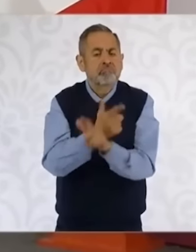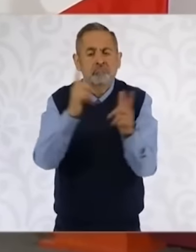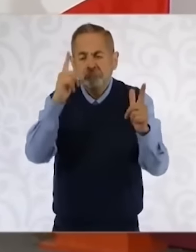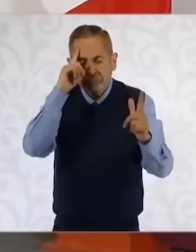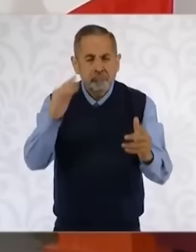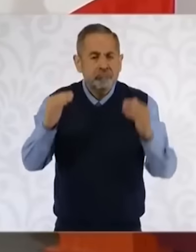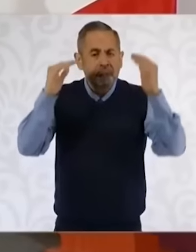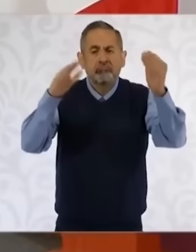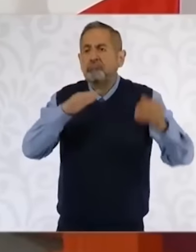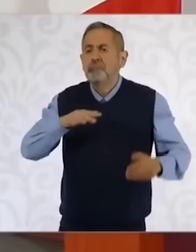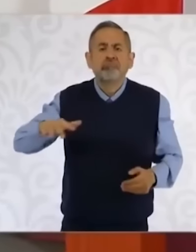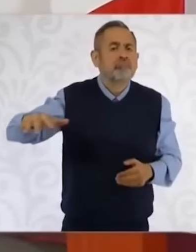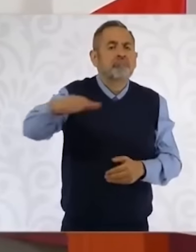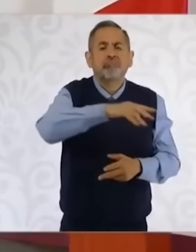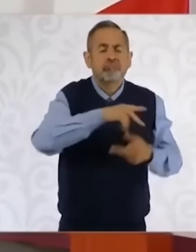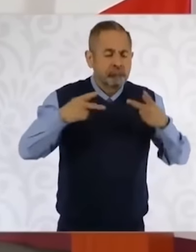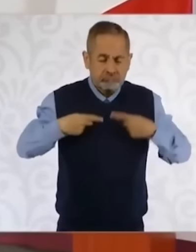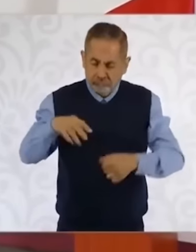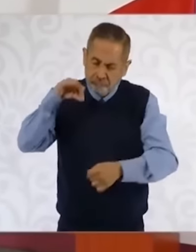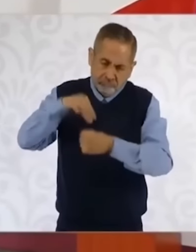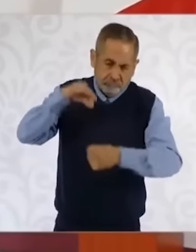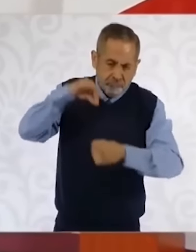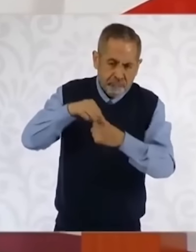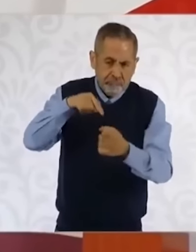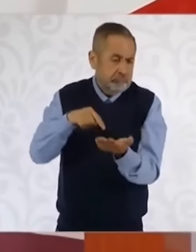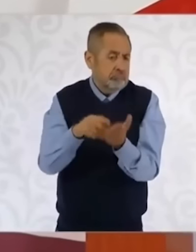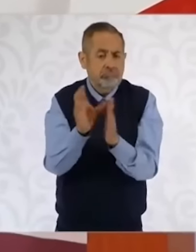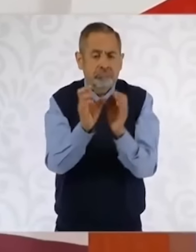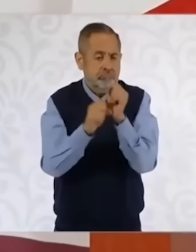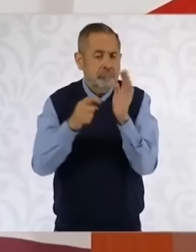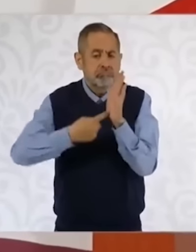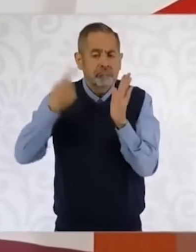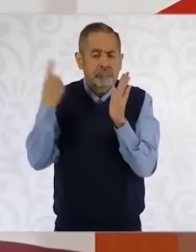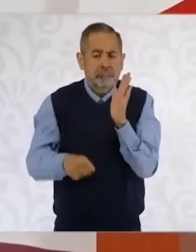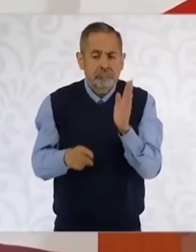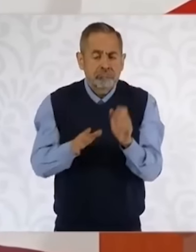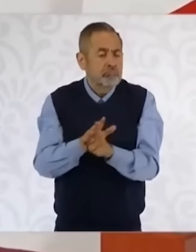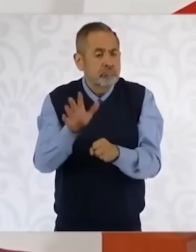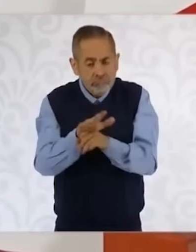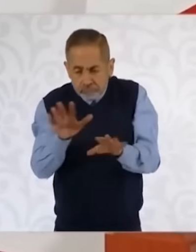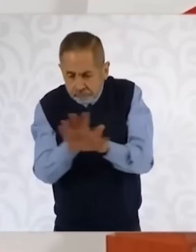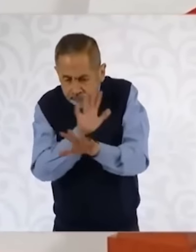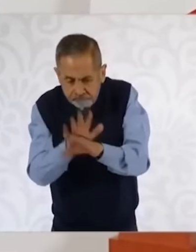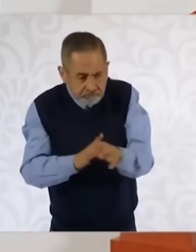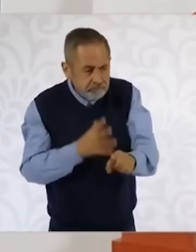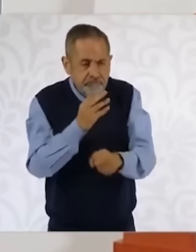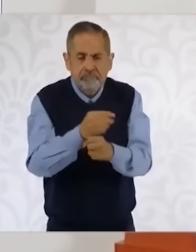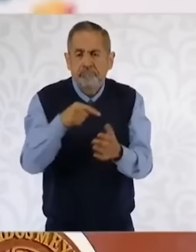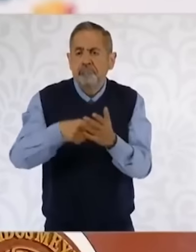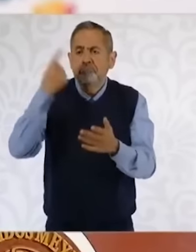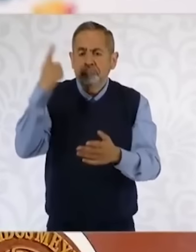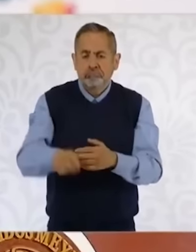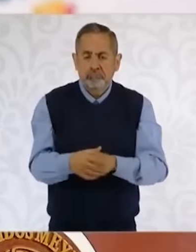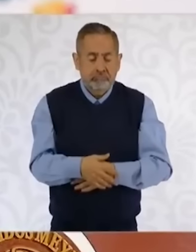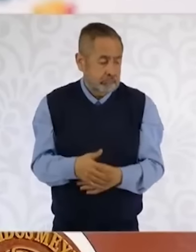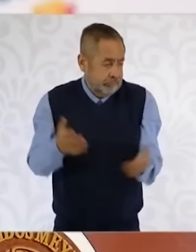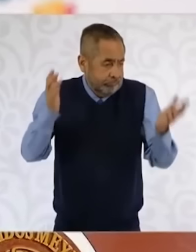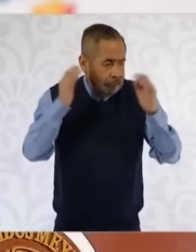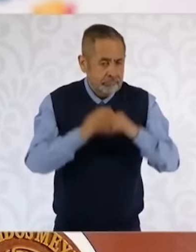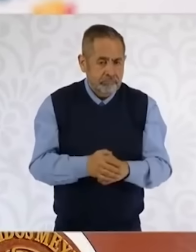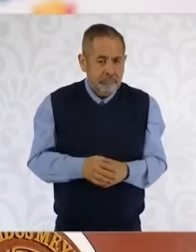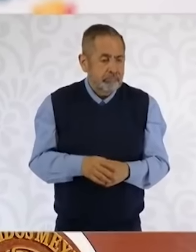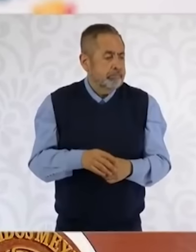No hay ninguna violación a ningún derecho humano. México es un país libre, soberano, independiente y el pueblo de México decide de acuerdo a la